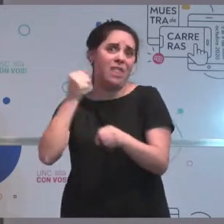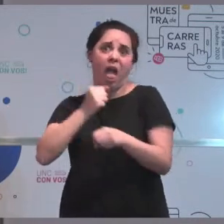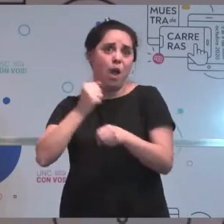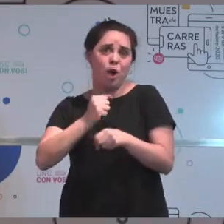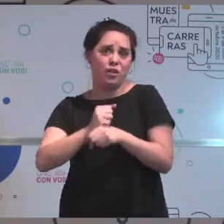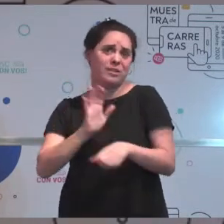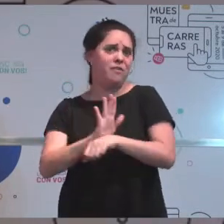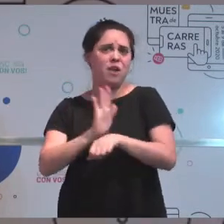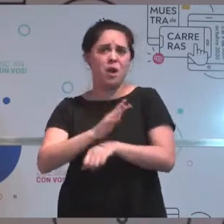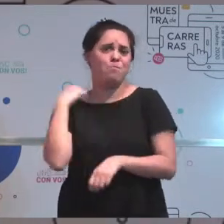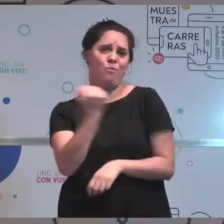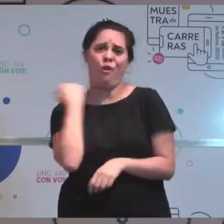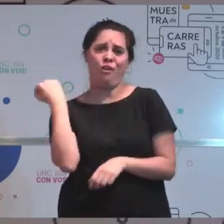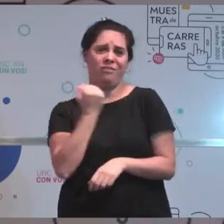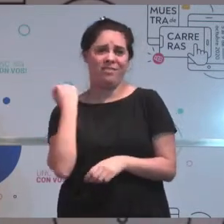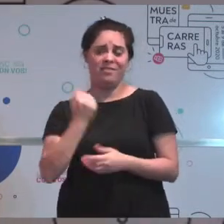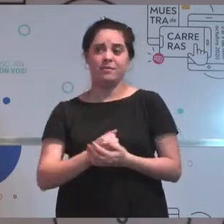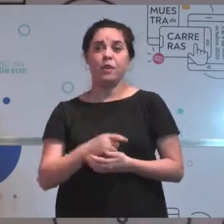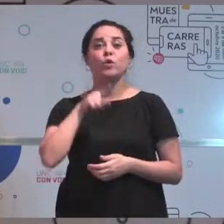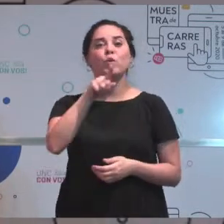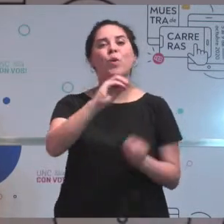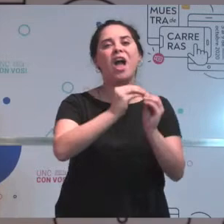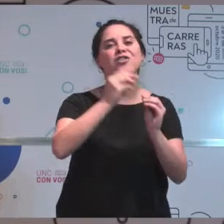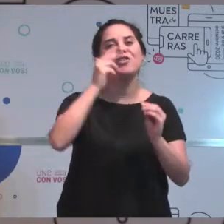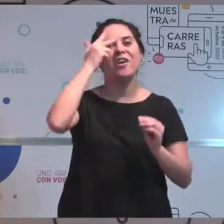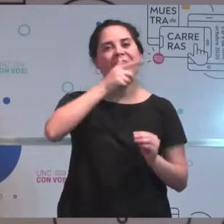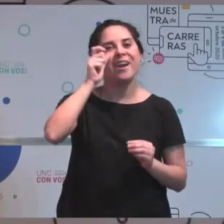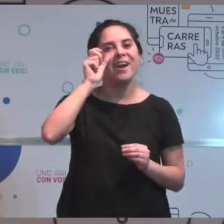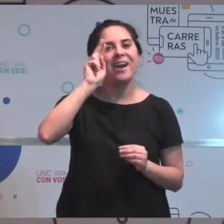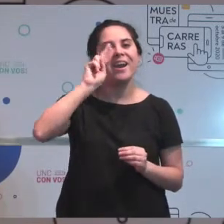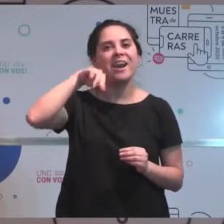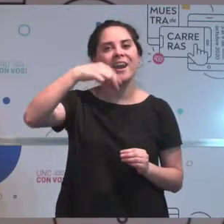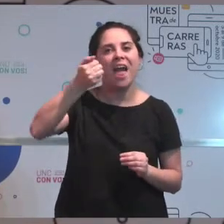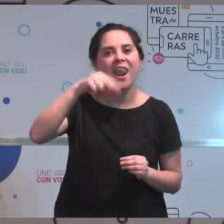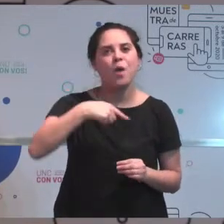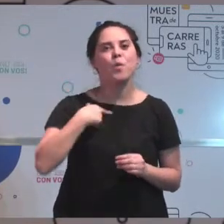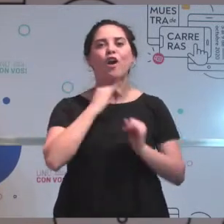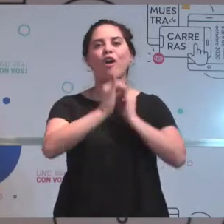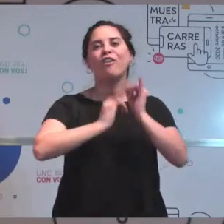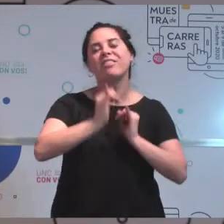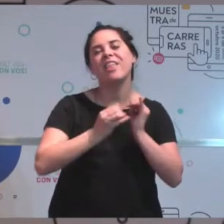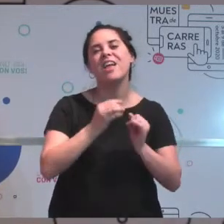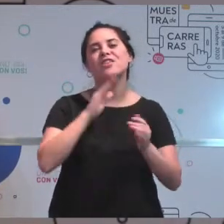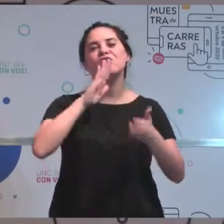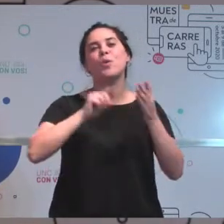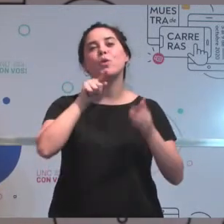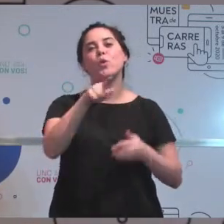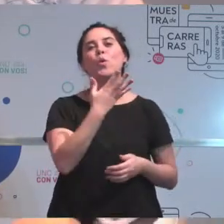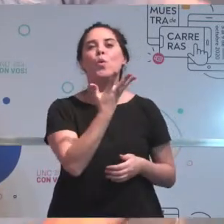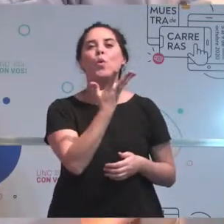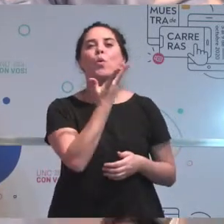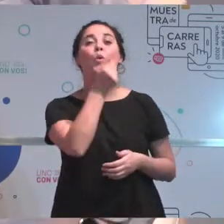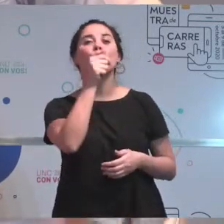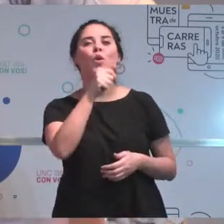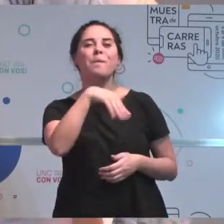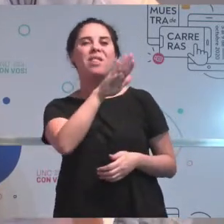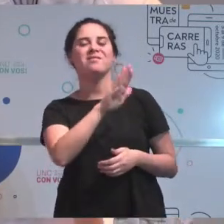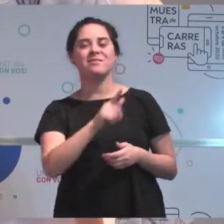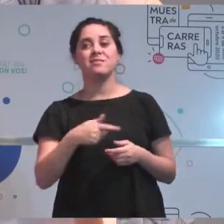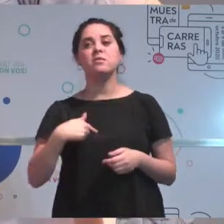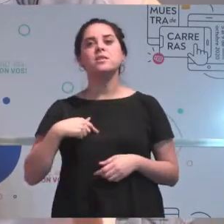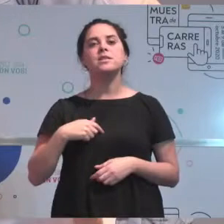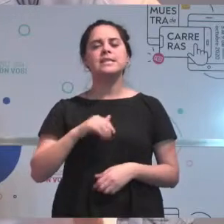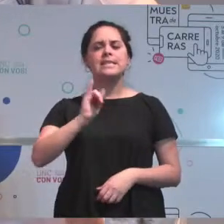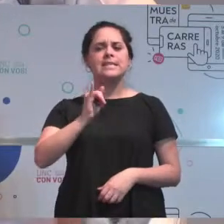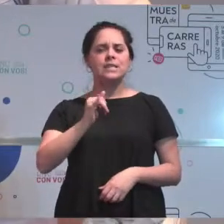Bárbaro. Y en tu caso, Hernán, ¿qué podrías contar del gusto que tenés por tu profesión? Si bien yo casi todo el tiempo